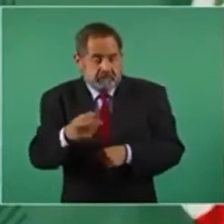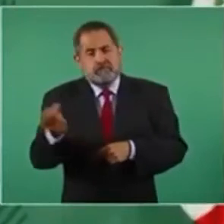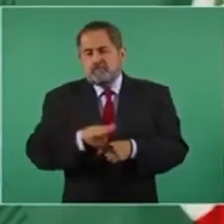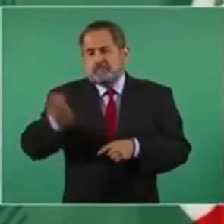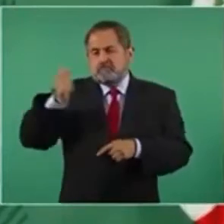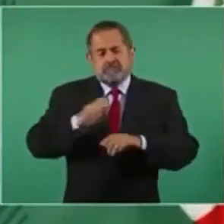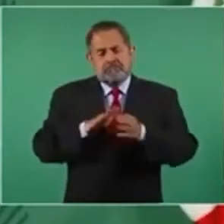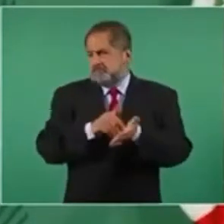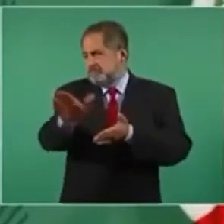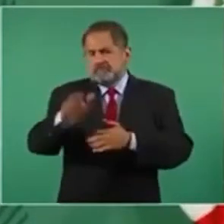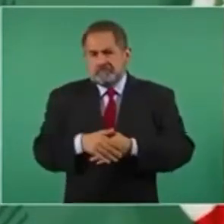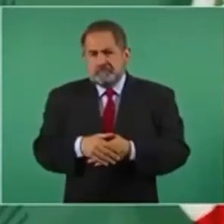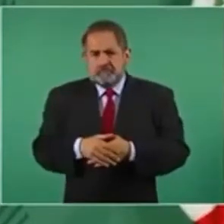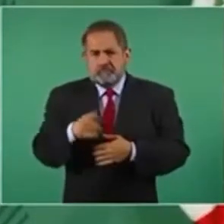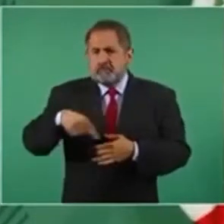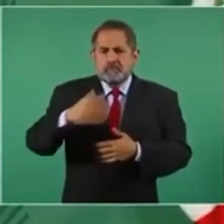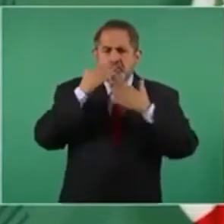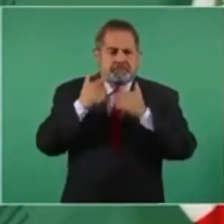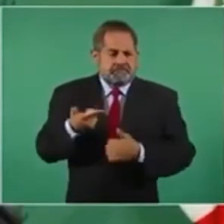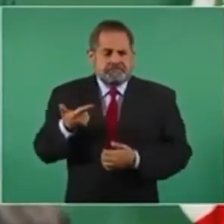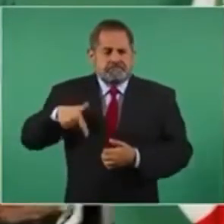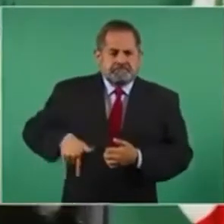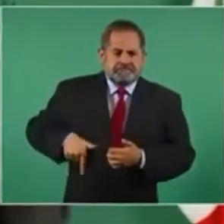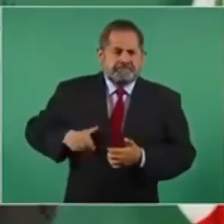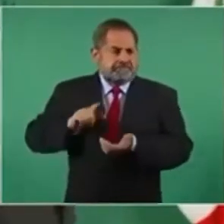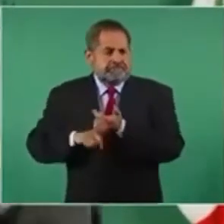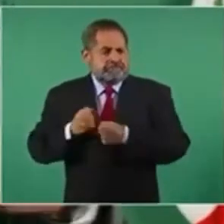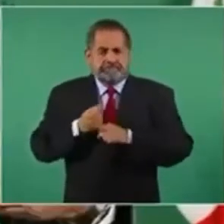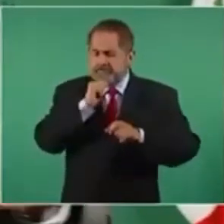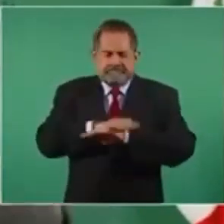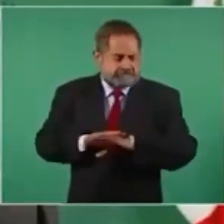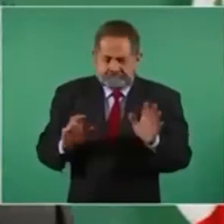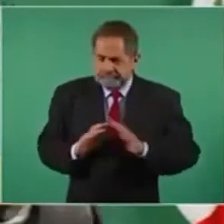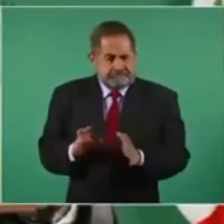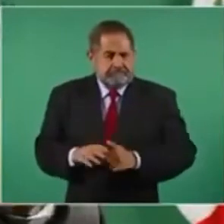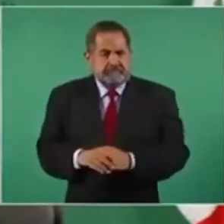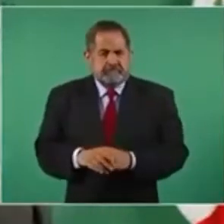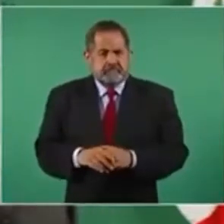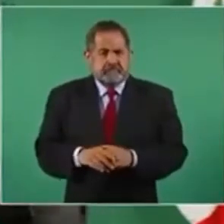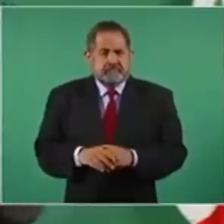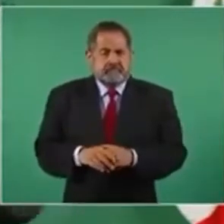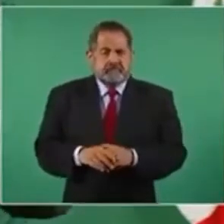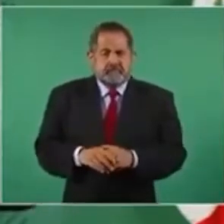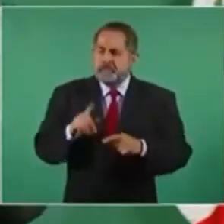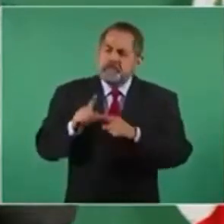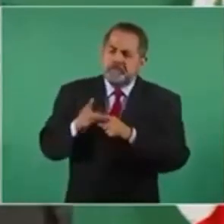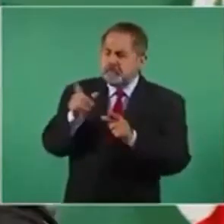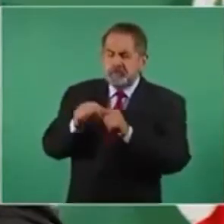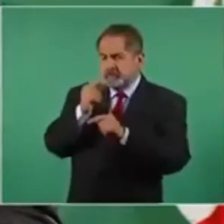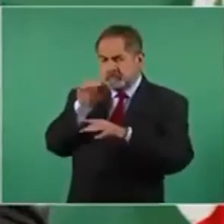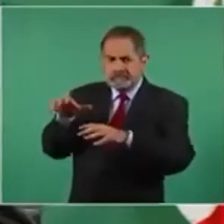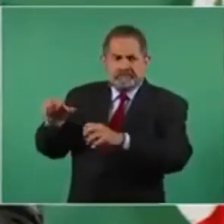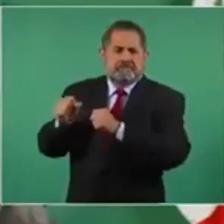ejerce la Casa Blanca contra México. Al respecto, el mandatario hoy fue categórico, no aceptamos presiones de ningún gobierno